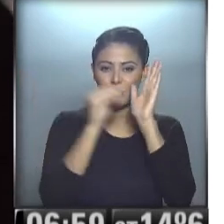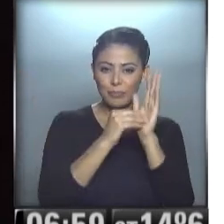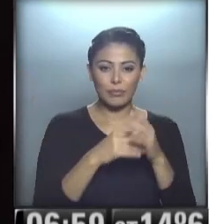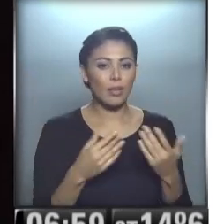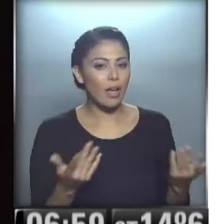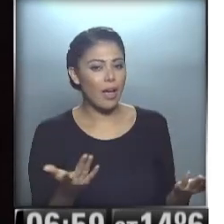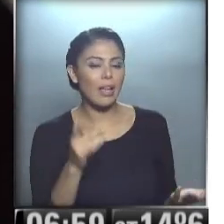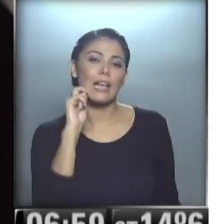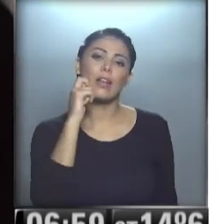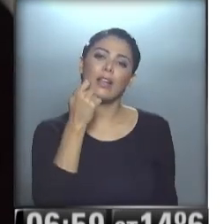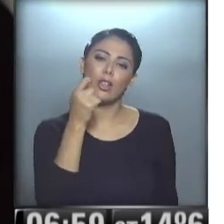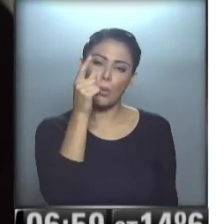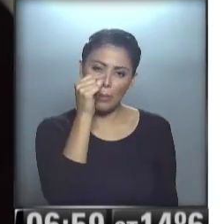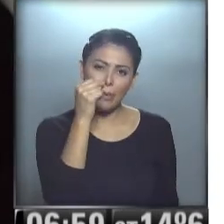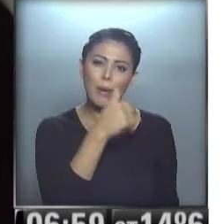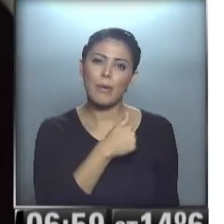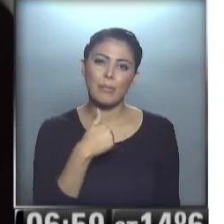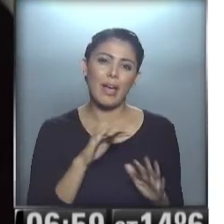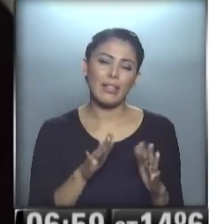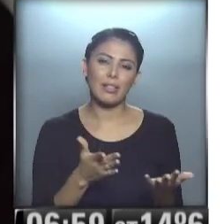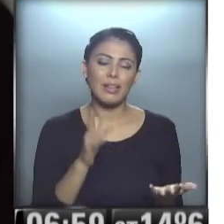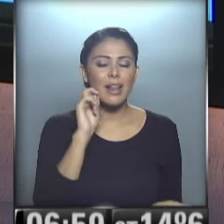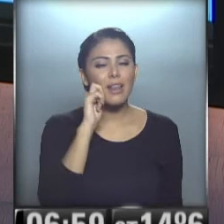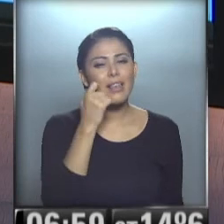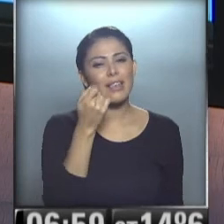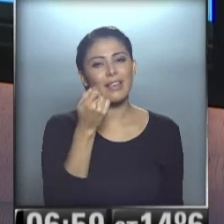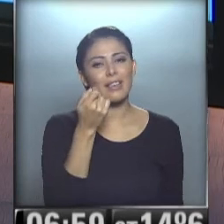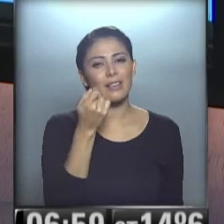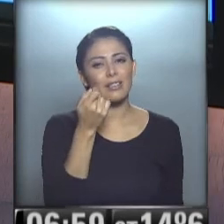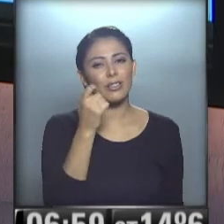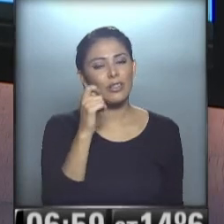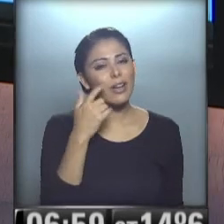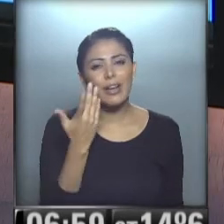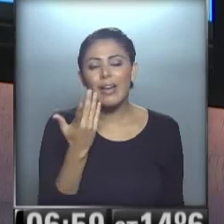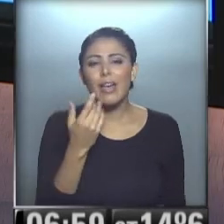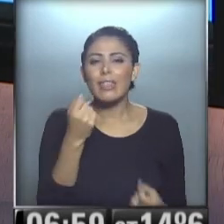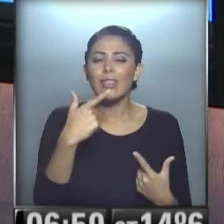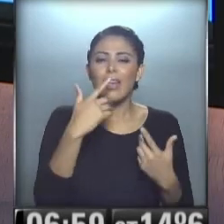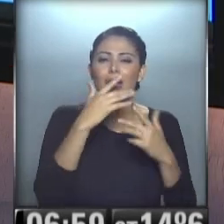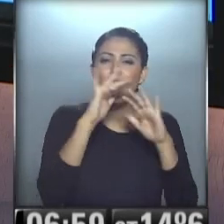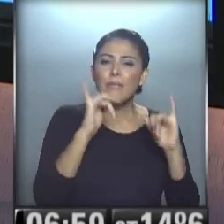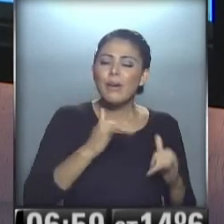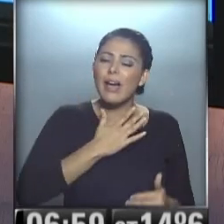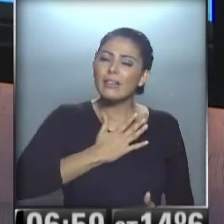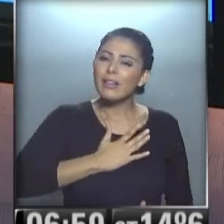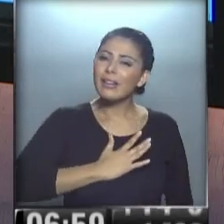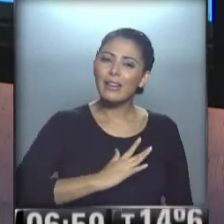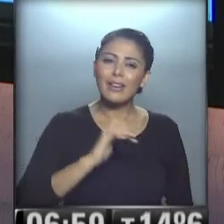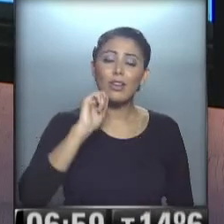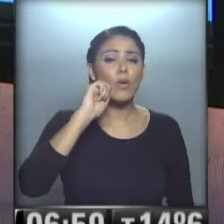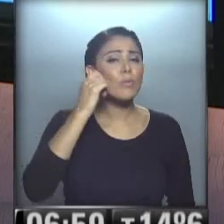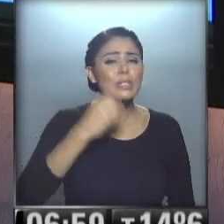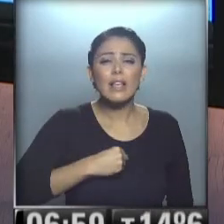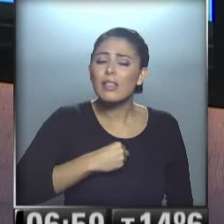Mari, qué lindo, ¿eh? Tener a los papis. Qué lindo, qué lindo. Cuánta paz, cuánta serenidad. Qué bien que se está cuando